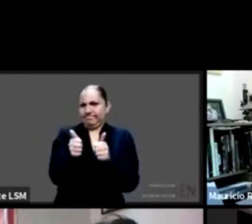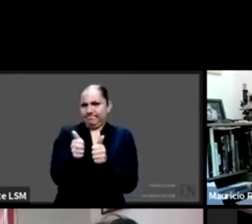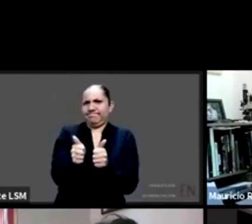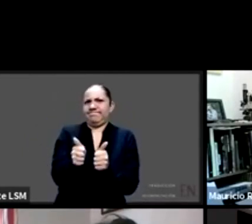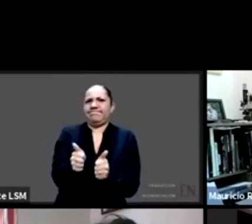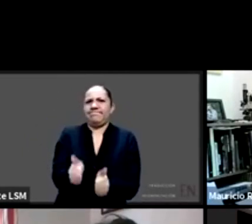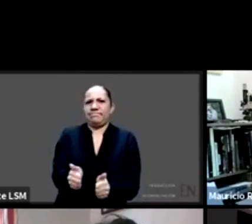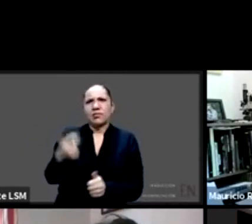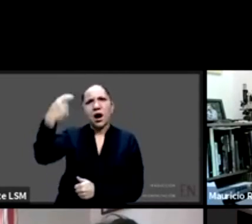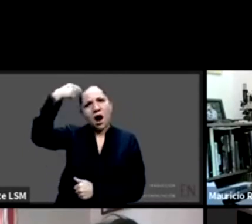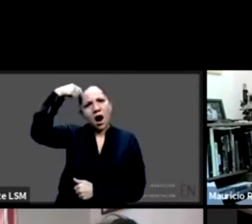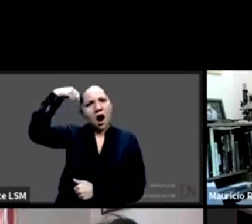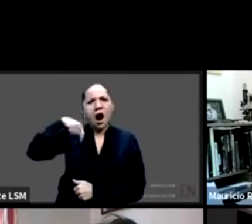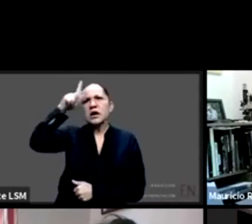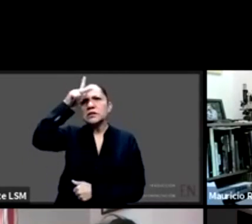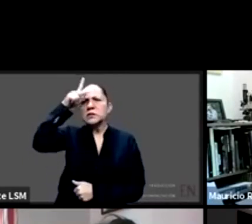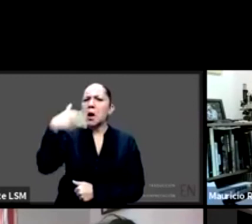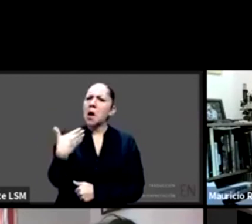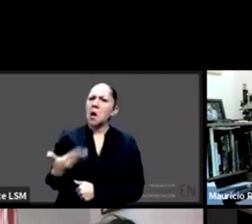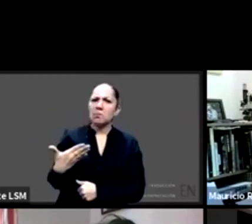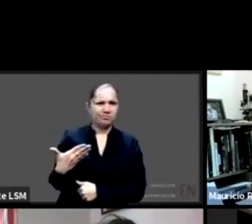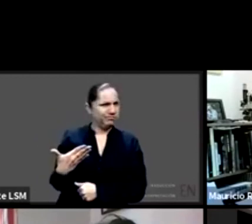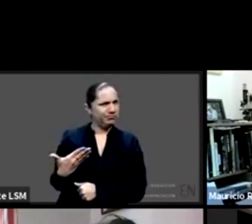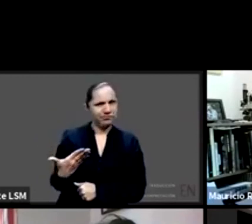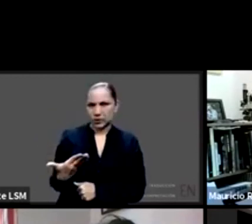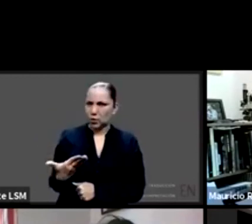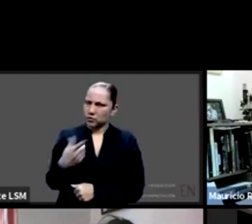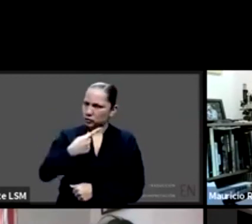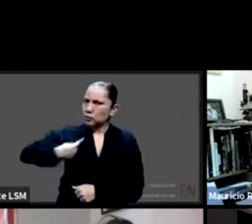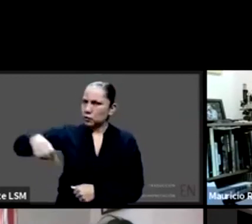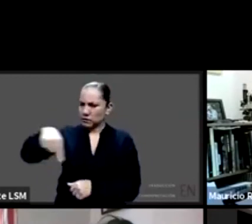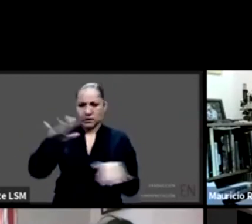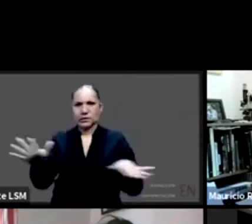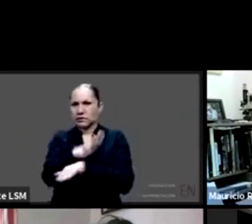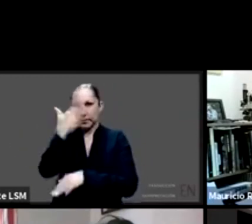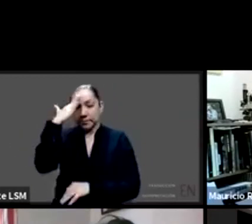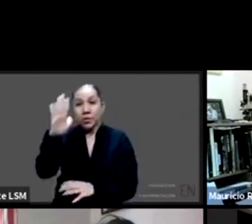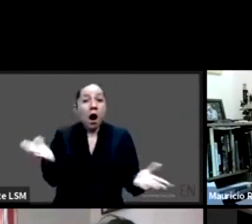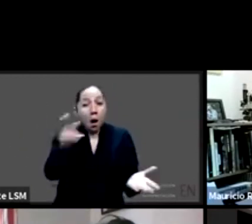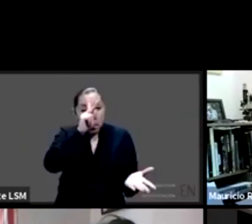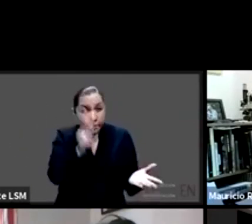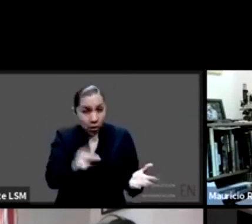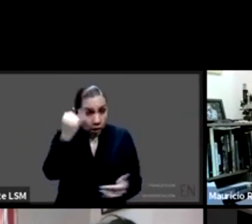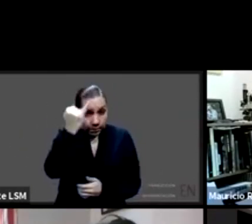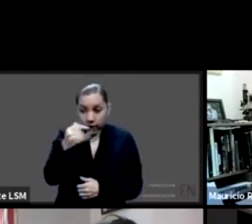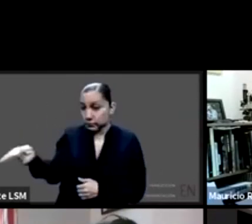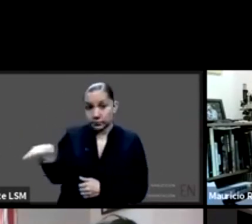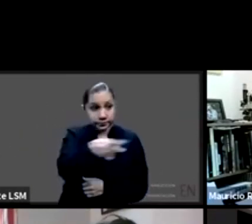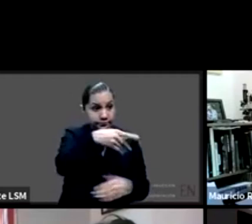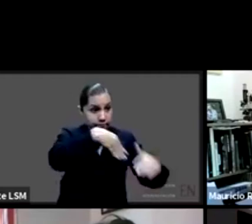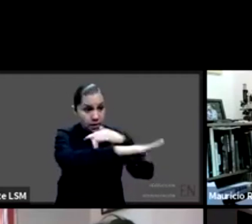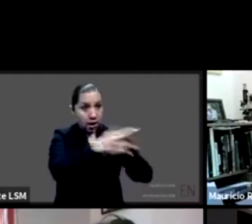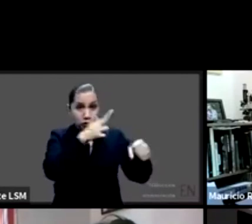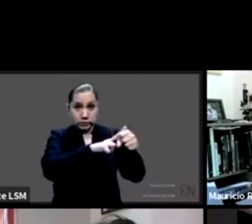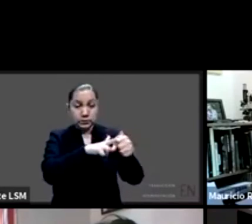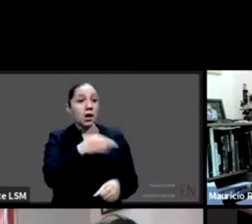puede entrar y lo que puede hacer es darle un teléfono celular para echar una videollamada no me parece que estamos